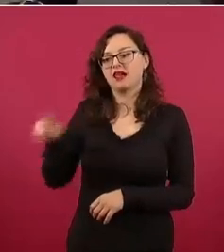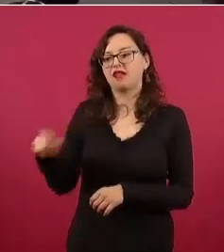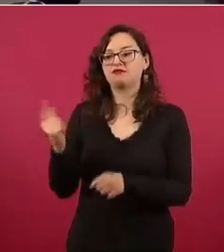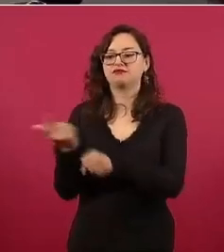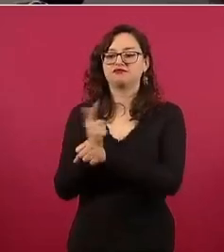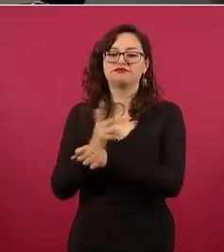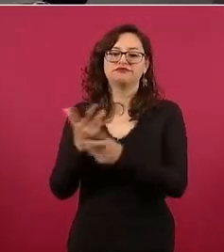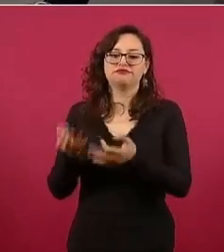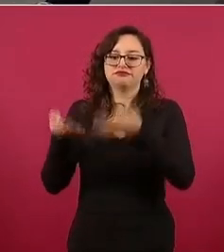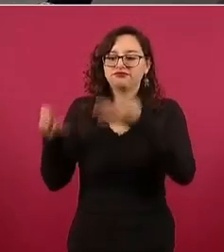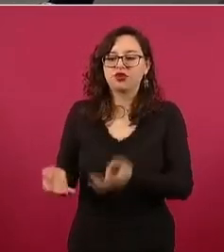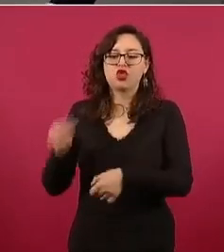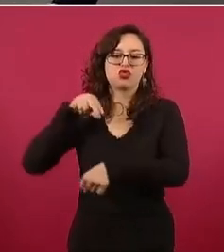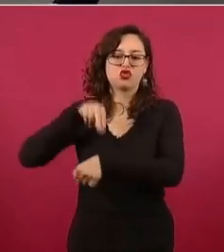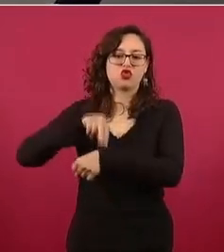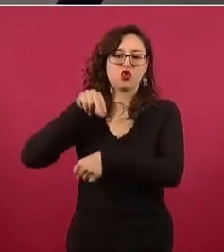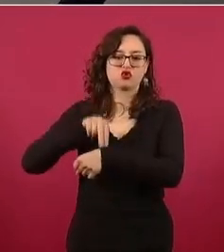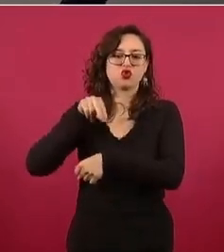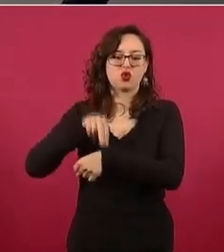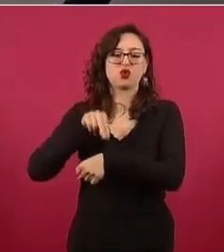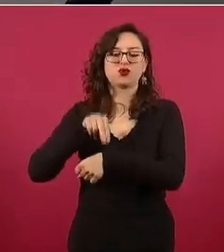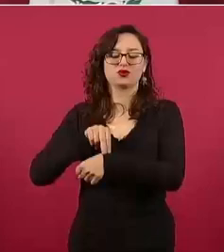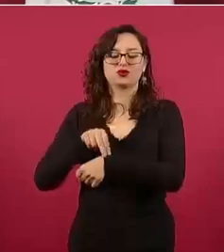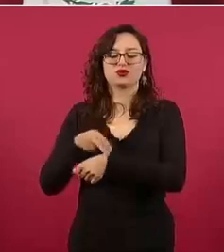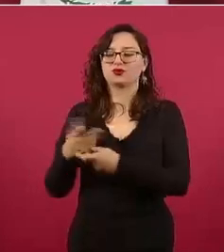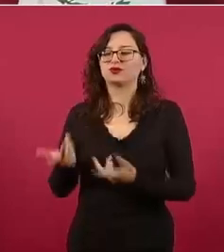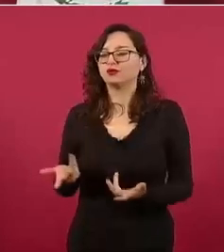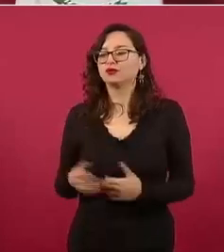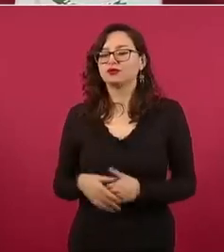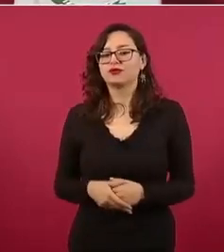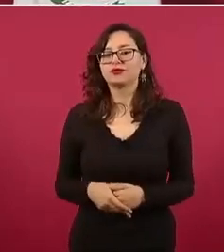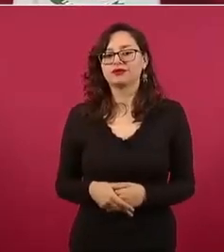¿cómo voy yo a